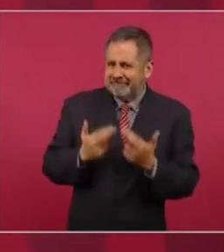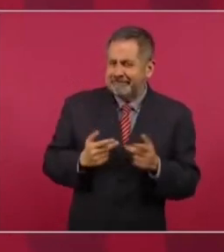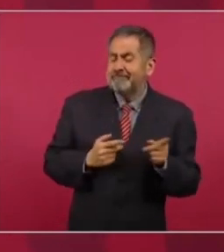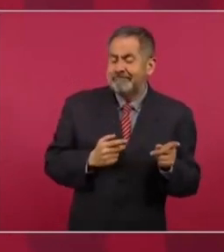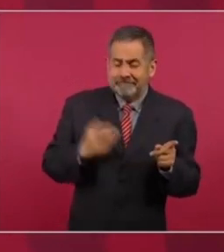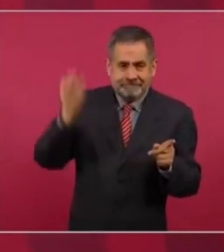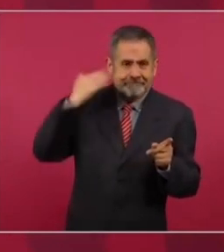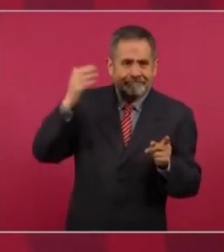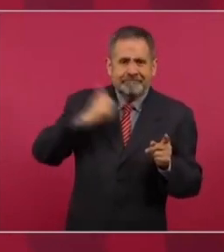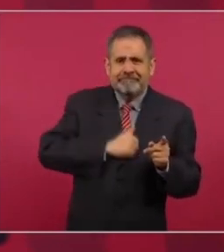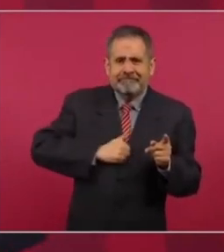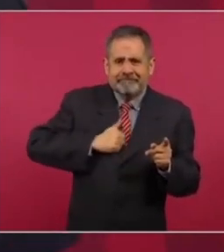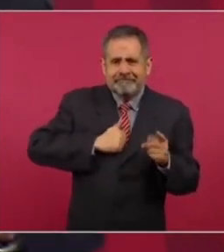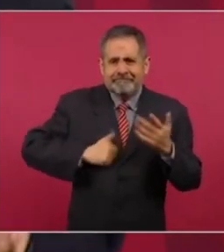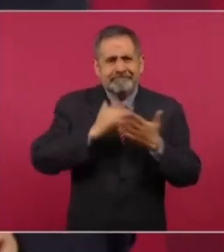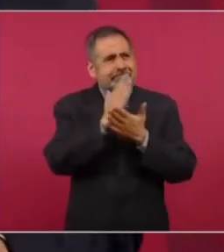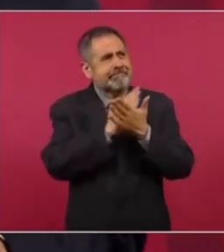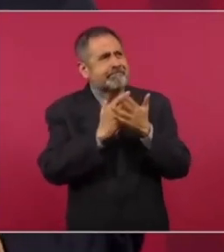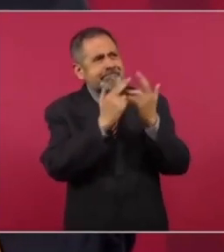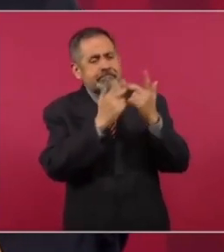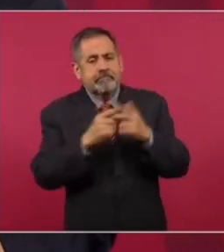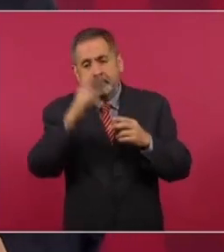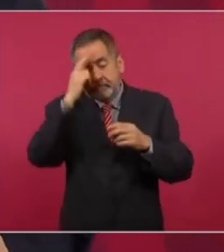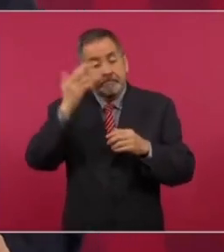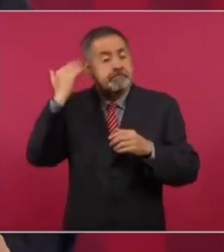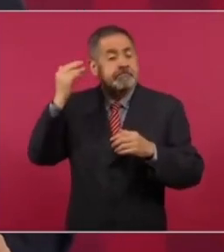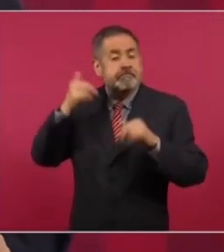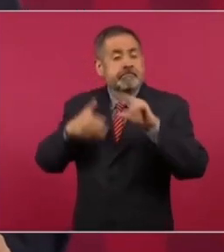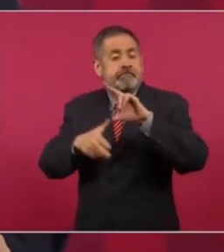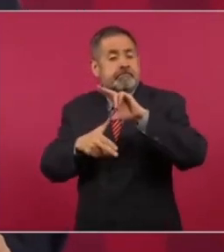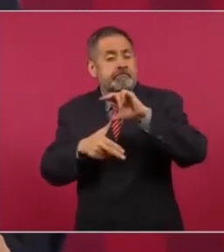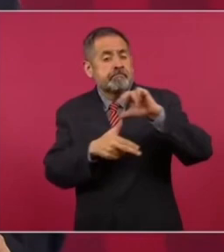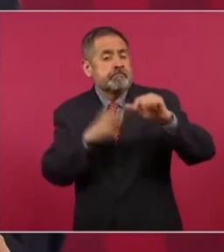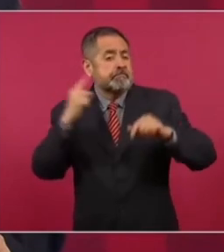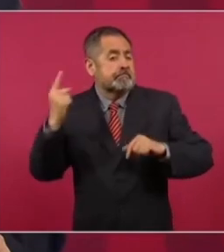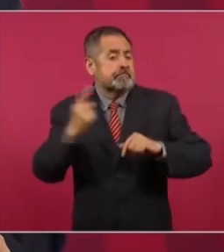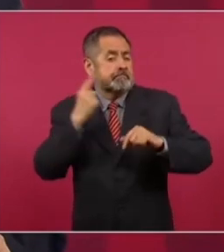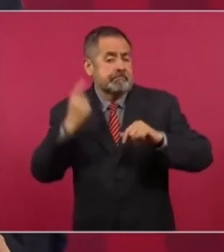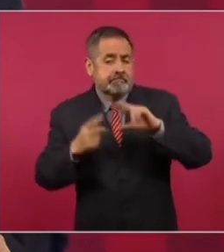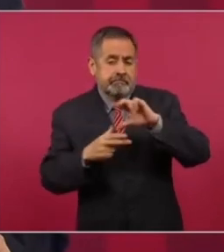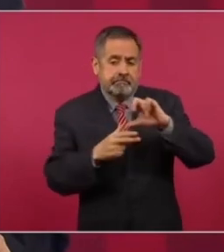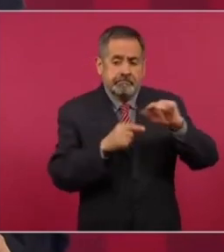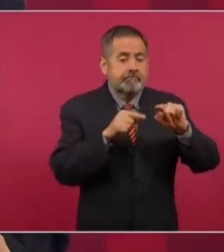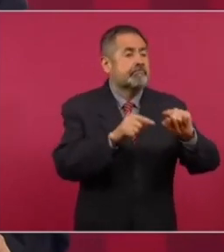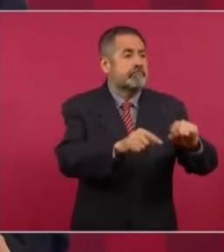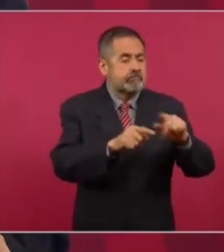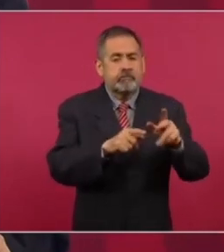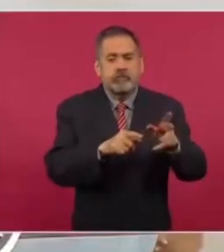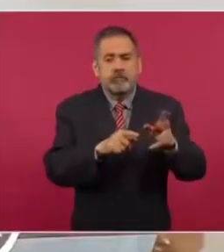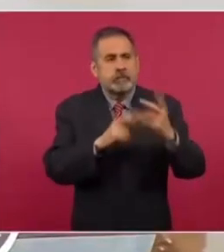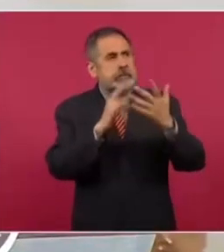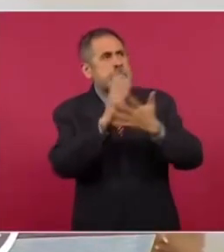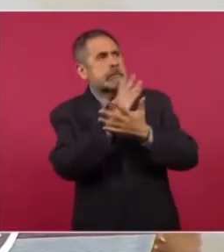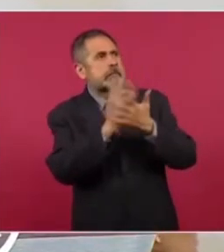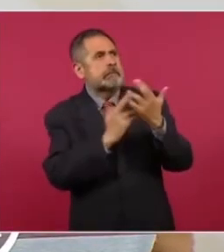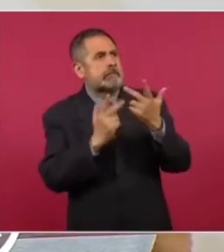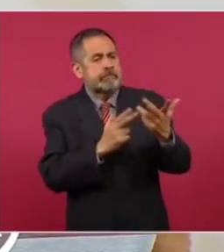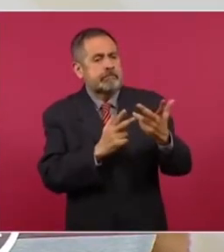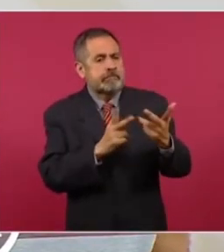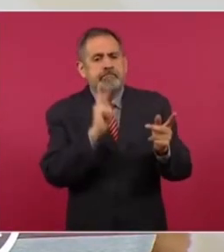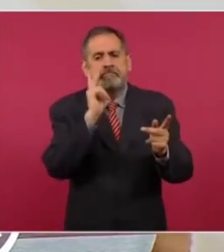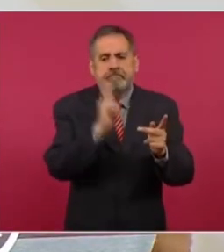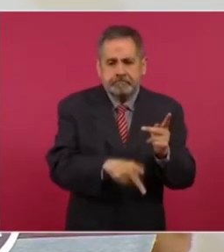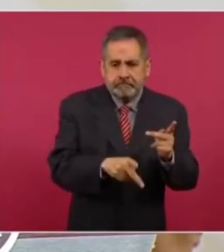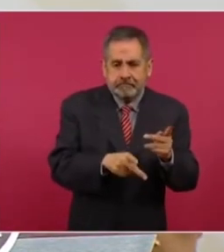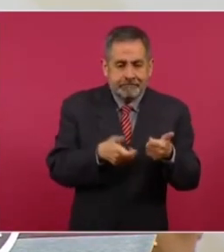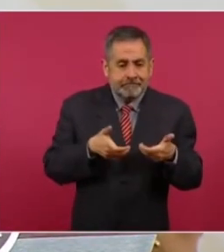los huracanes y se quedó interrumpida la